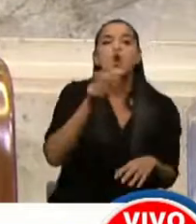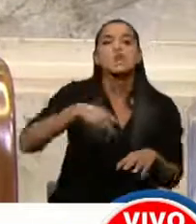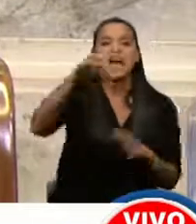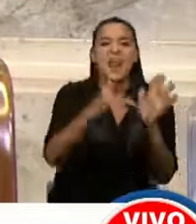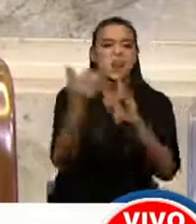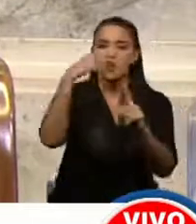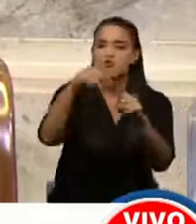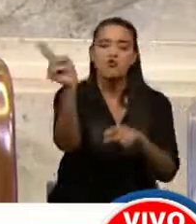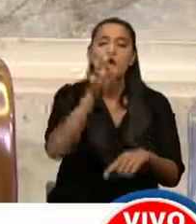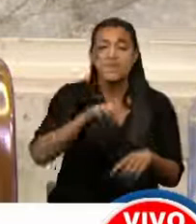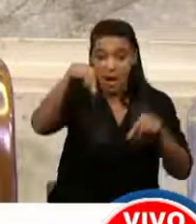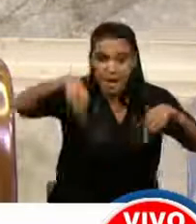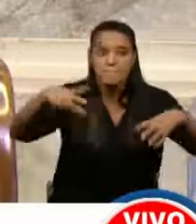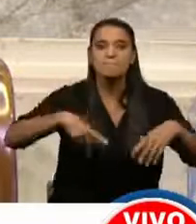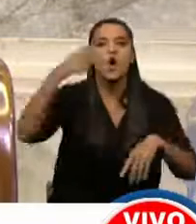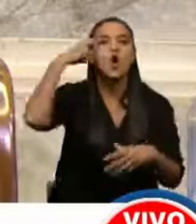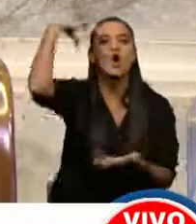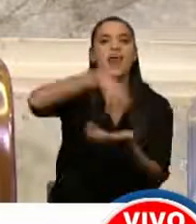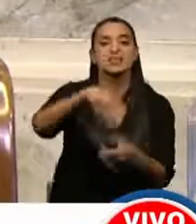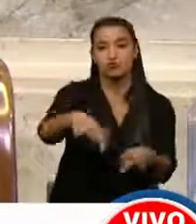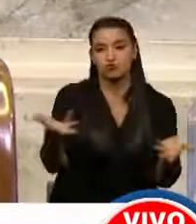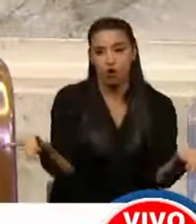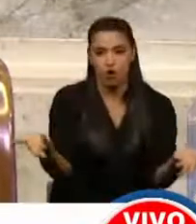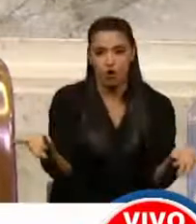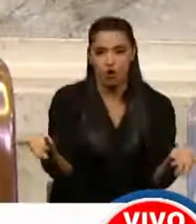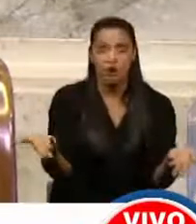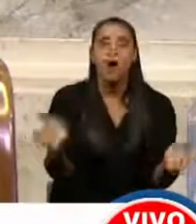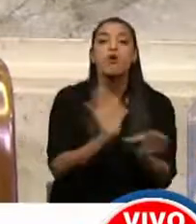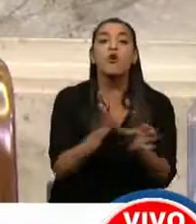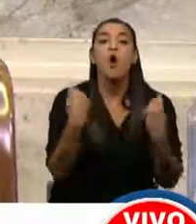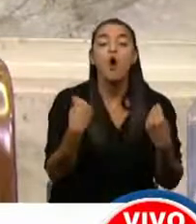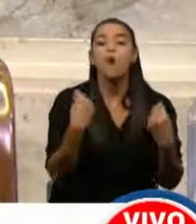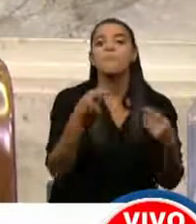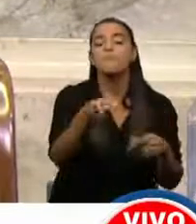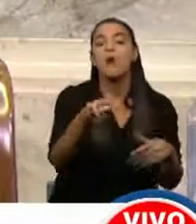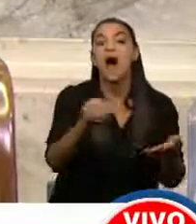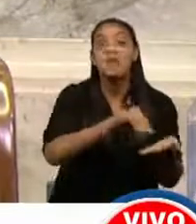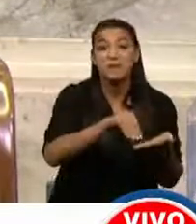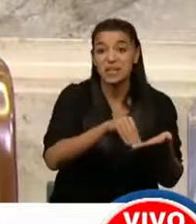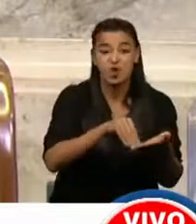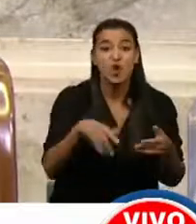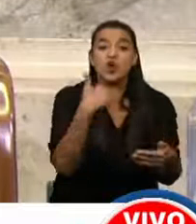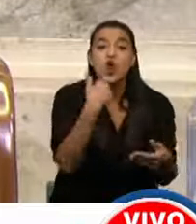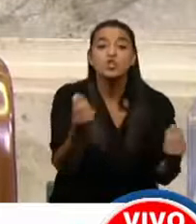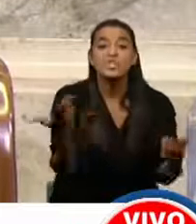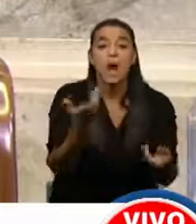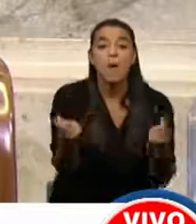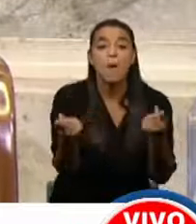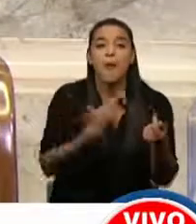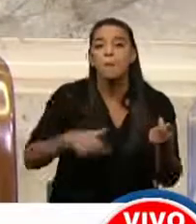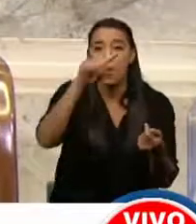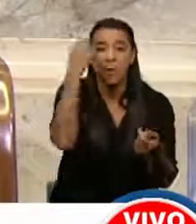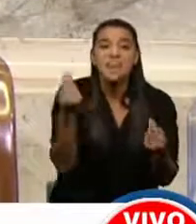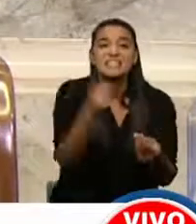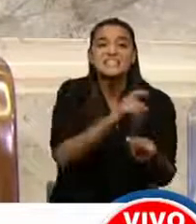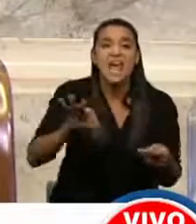escaleras de las iglesias, sino en las escaleras de este palacio. ¿Y de la mano de quién? De administradores que no saben administrar la cosa pública, porque hace